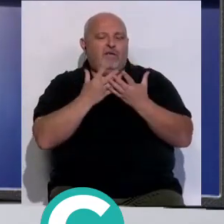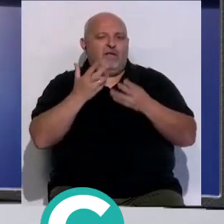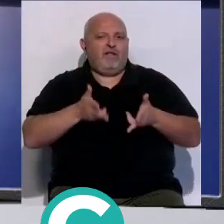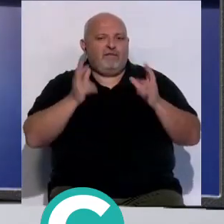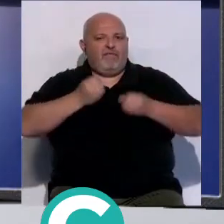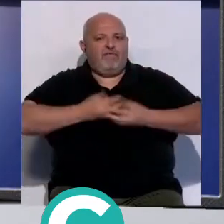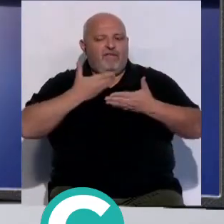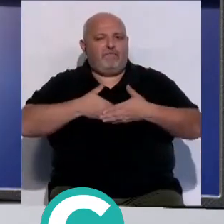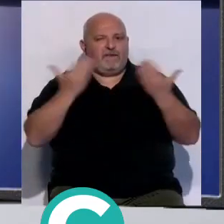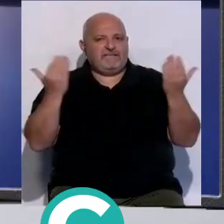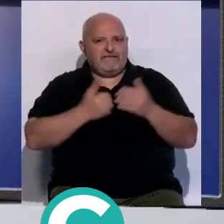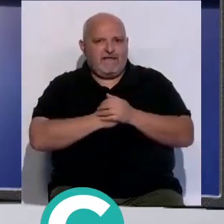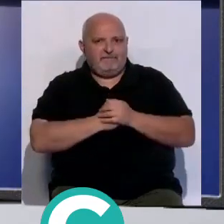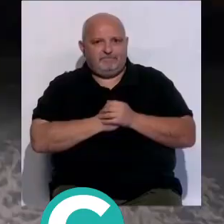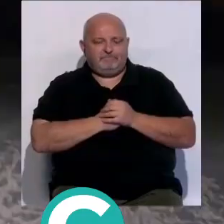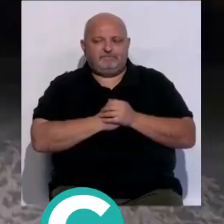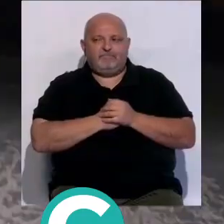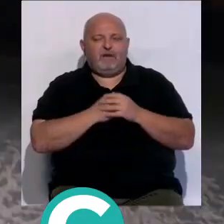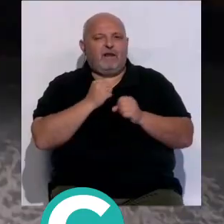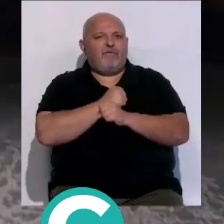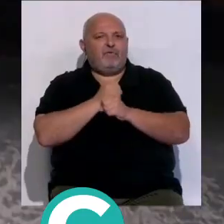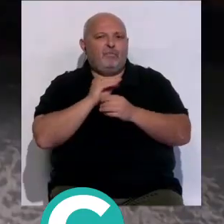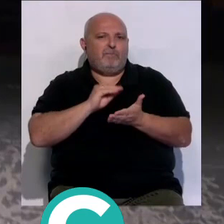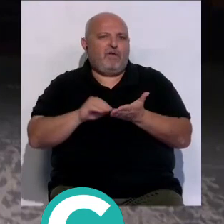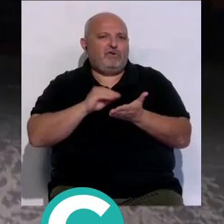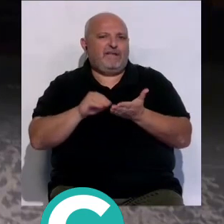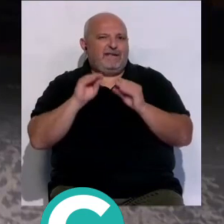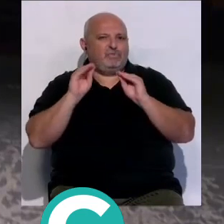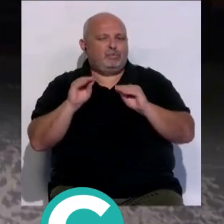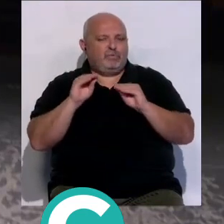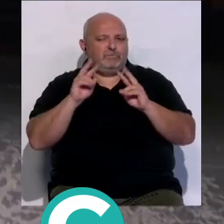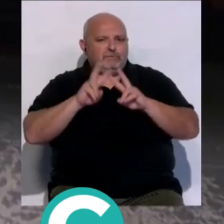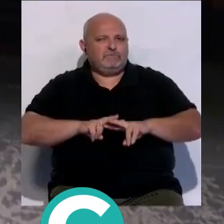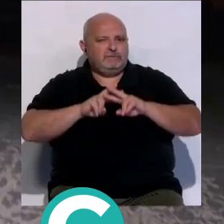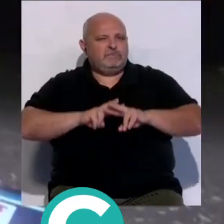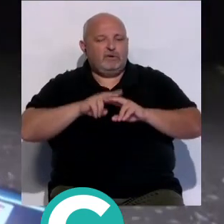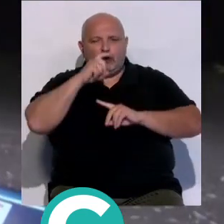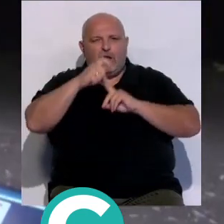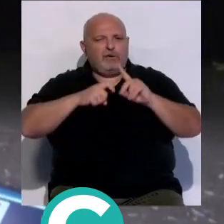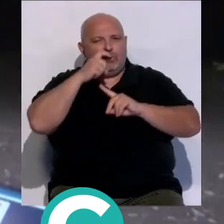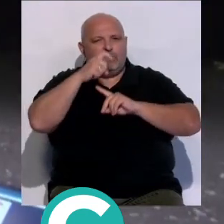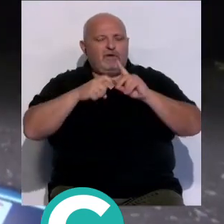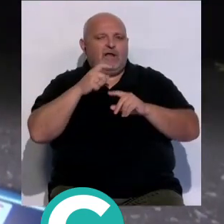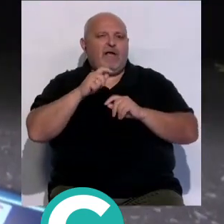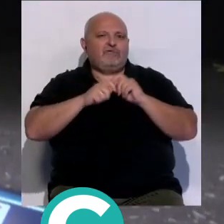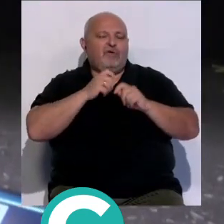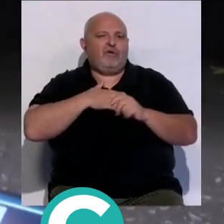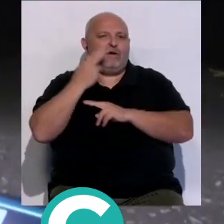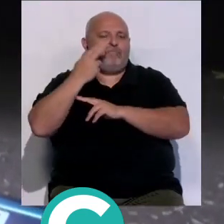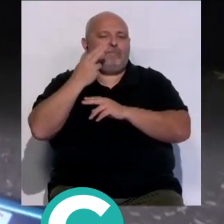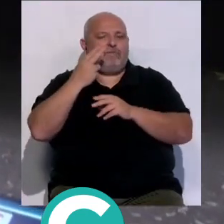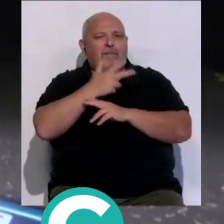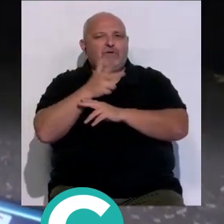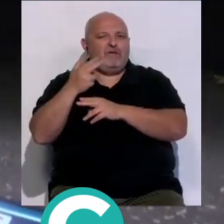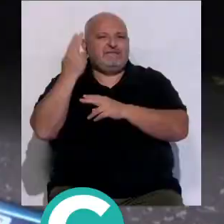libertad de prensa La labor periodística puesta a examen como cada año la asociación reporteros sin fronteras